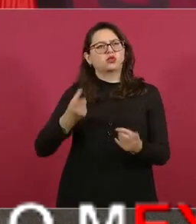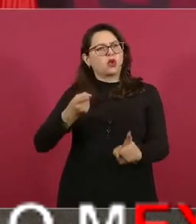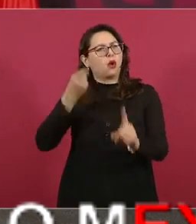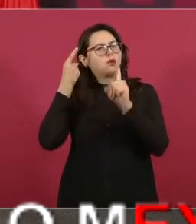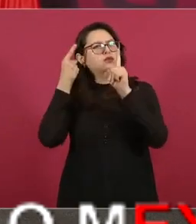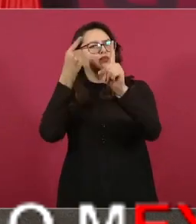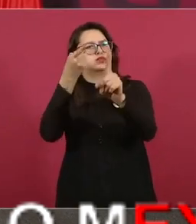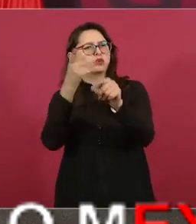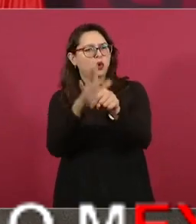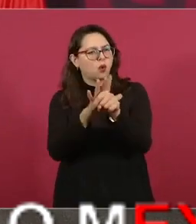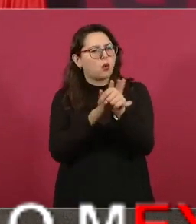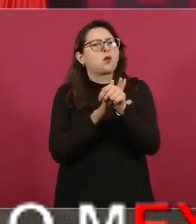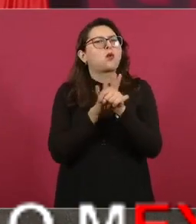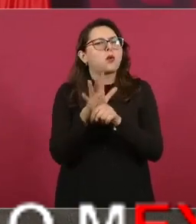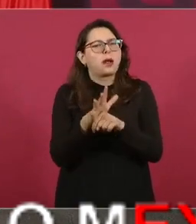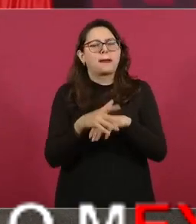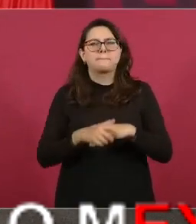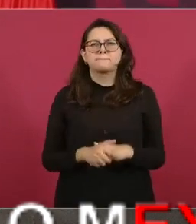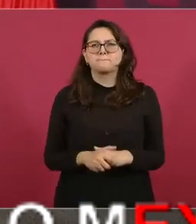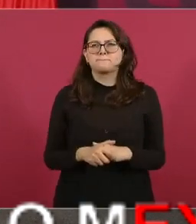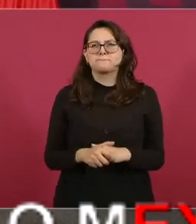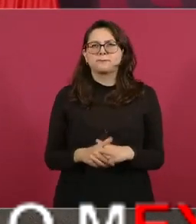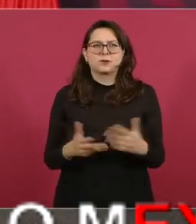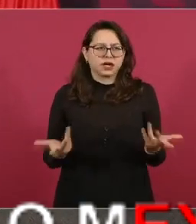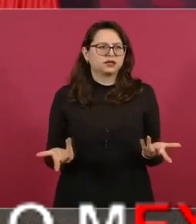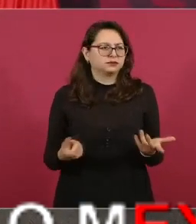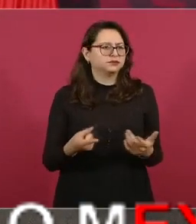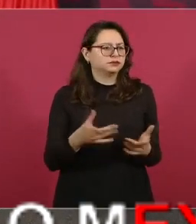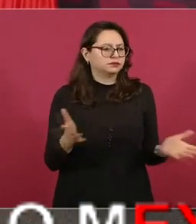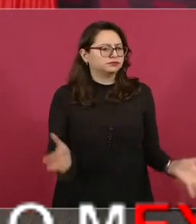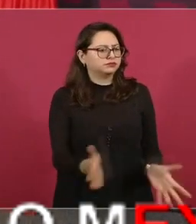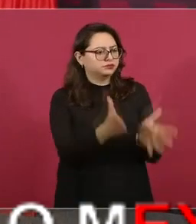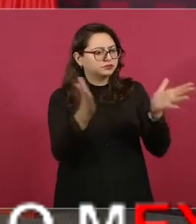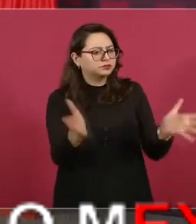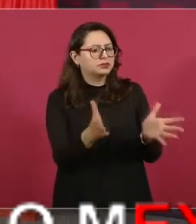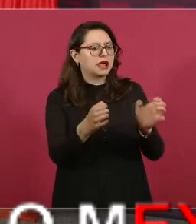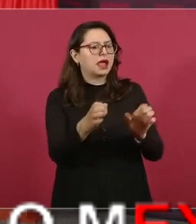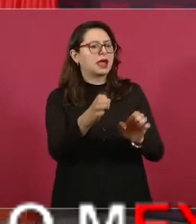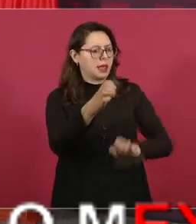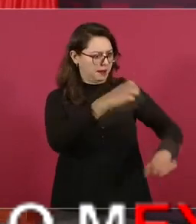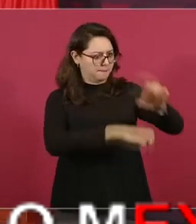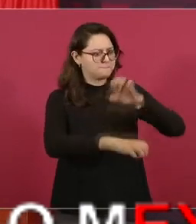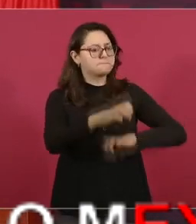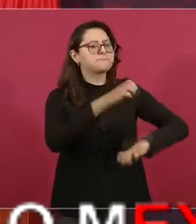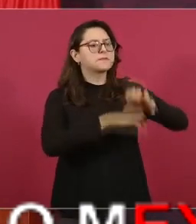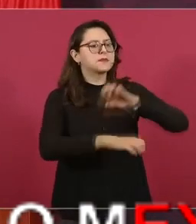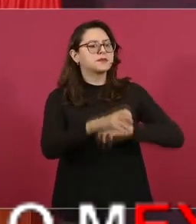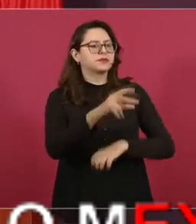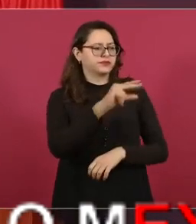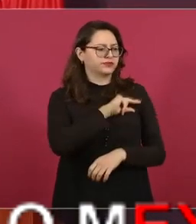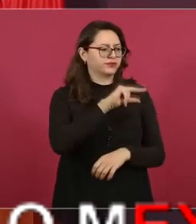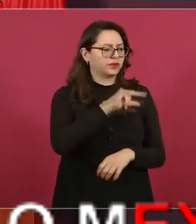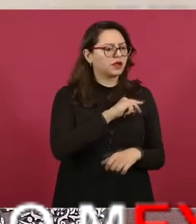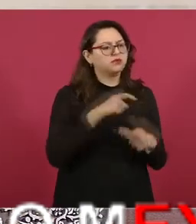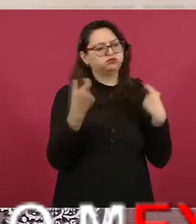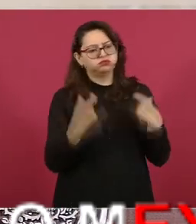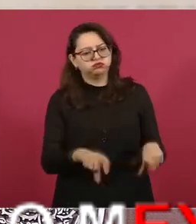el que le fuera bien a las minorías